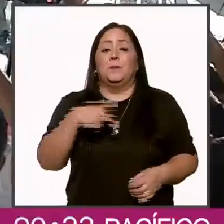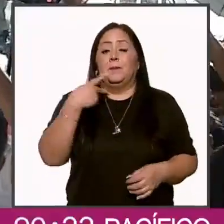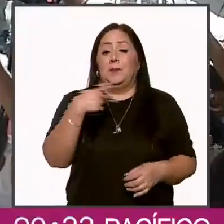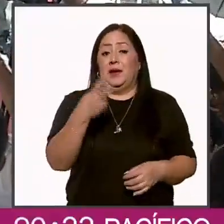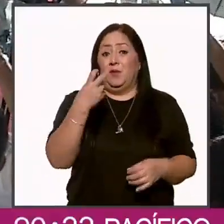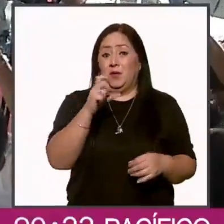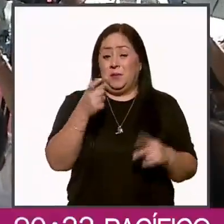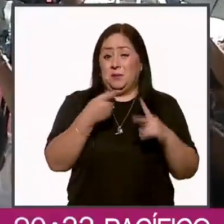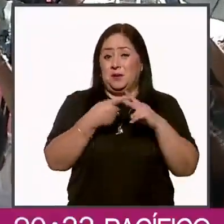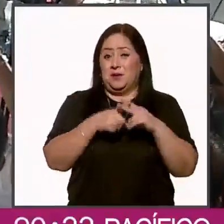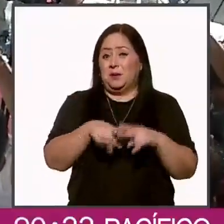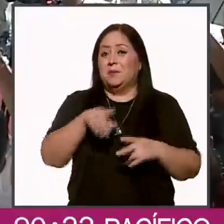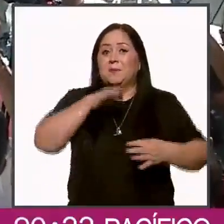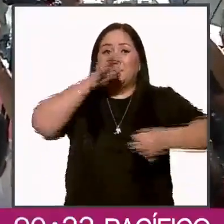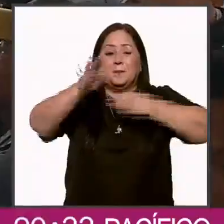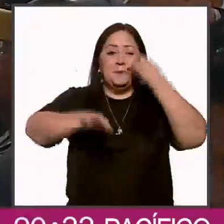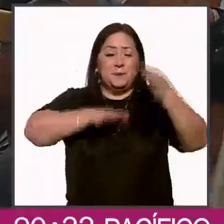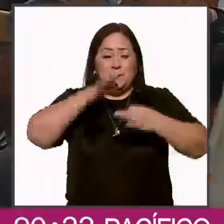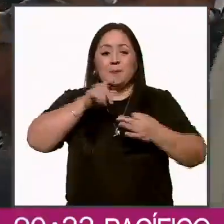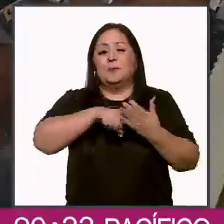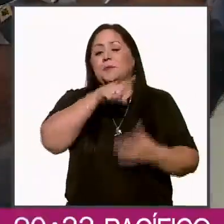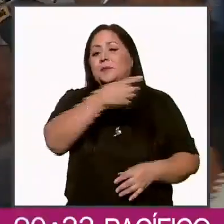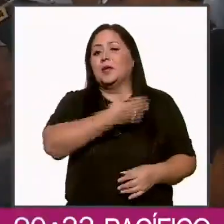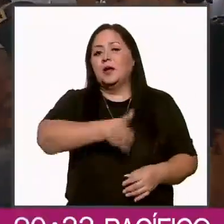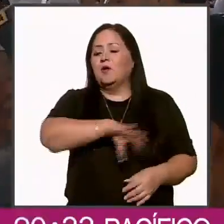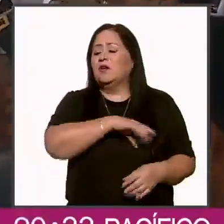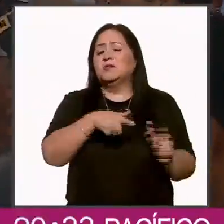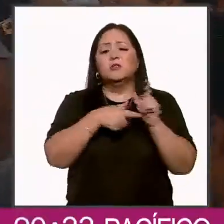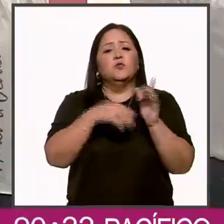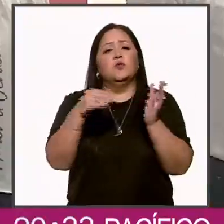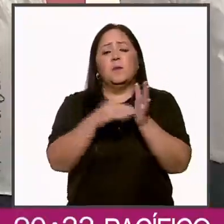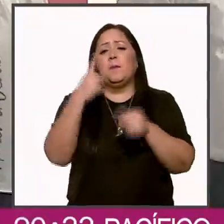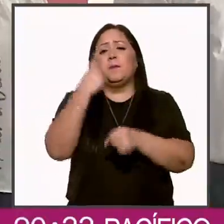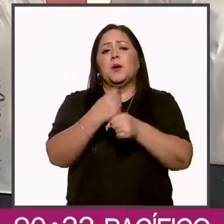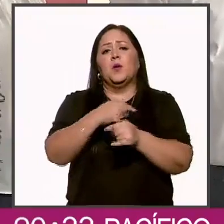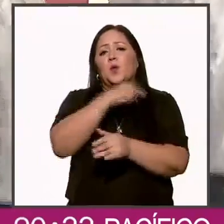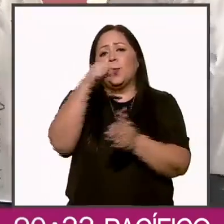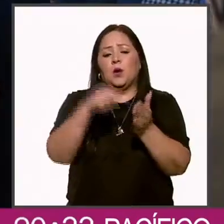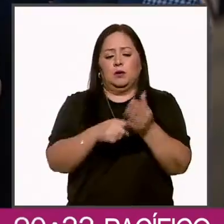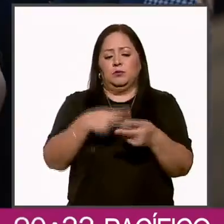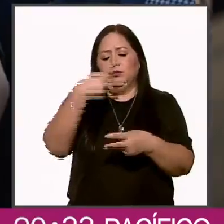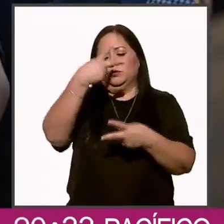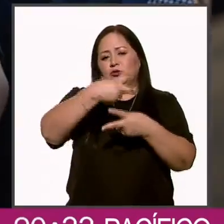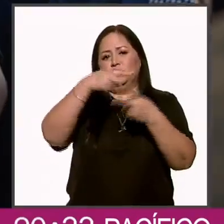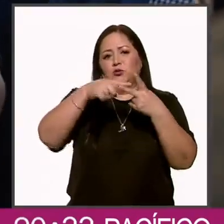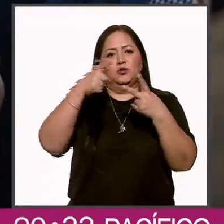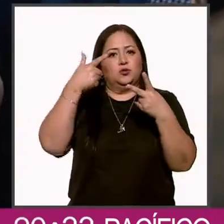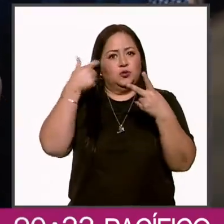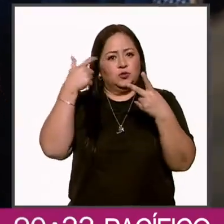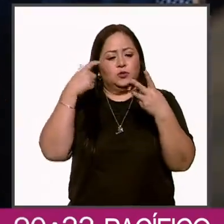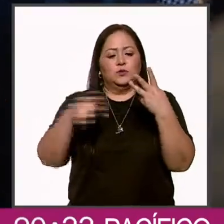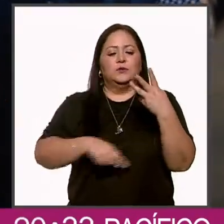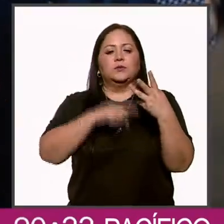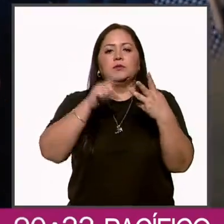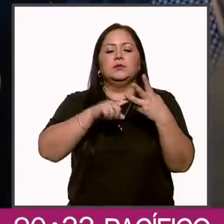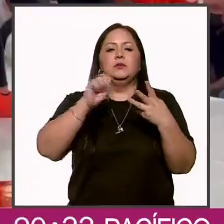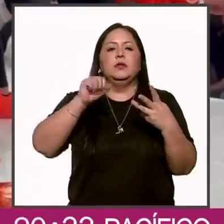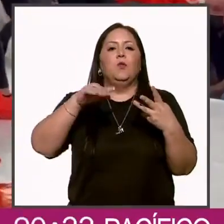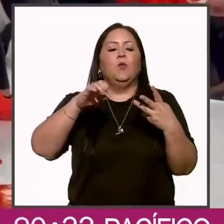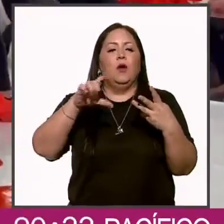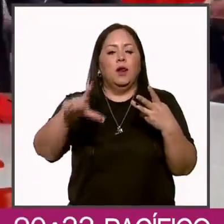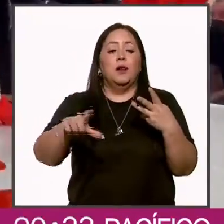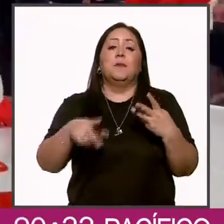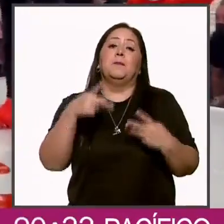arranque de la pre-campaña, Claudia sigue en primer lugar, en segundo Xochitl, en tercero Samuel,